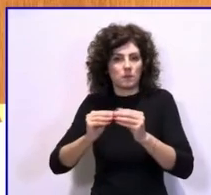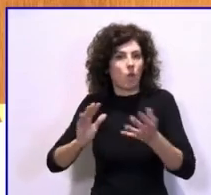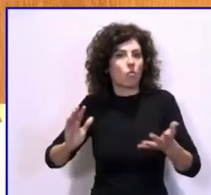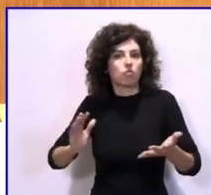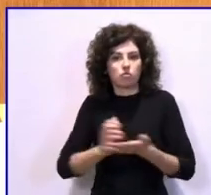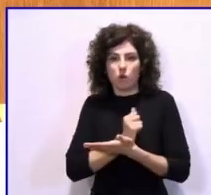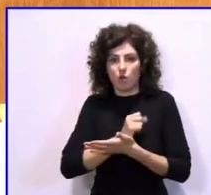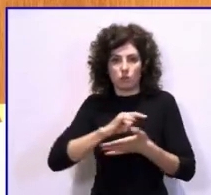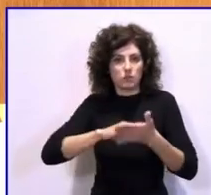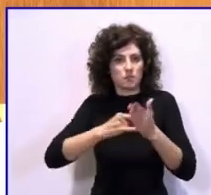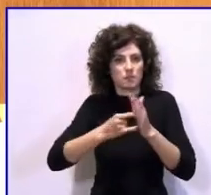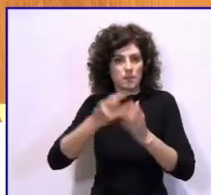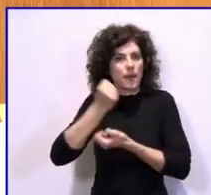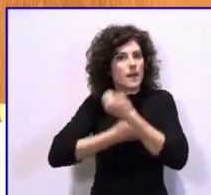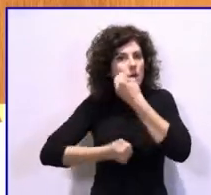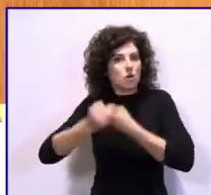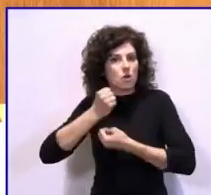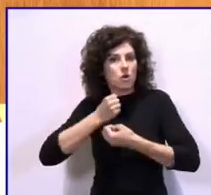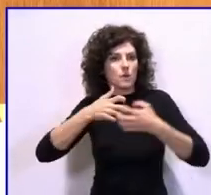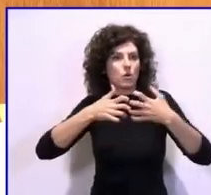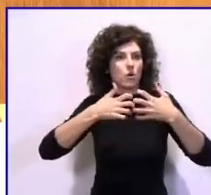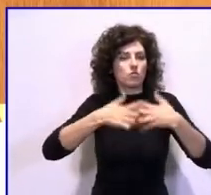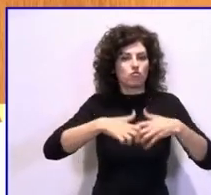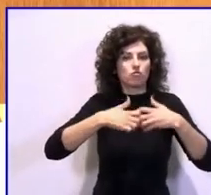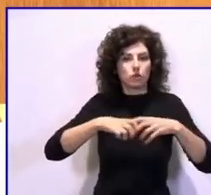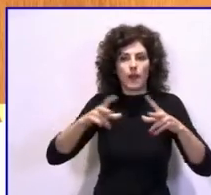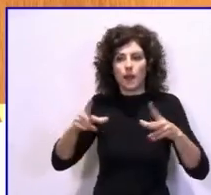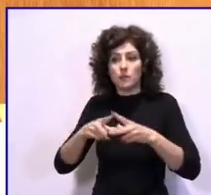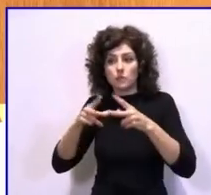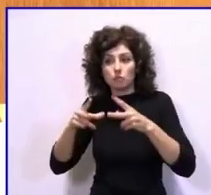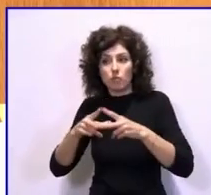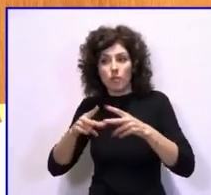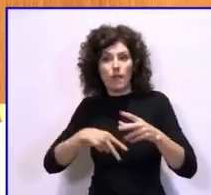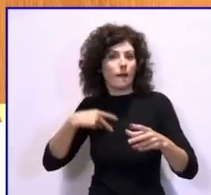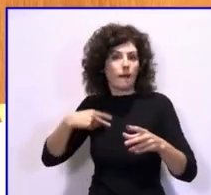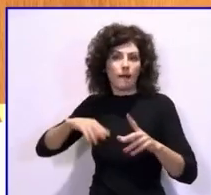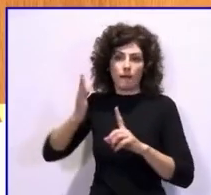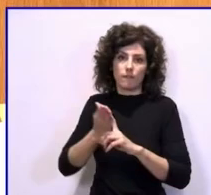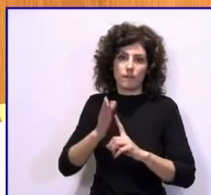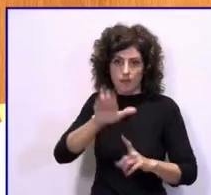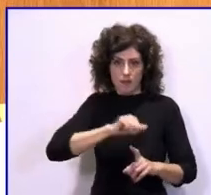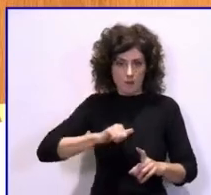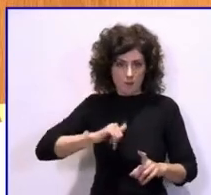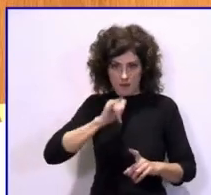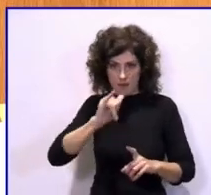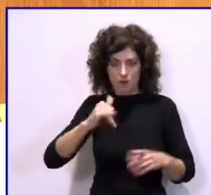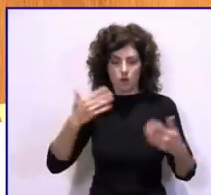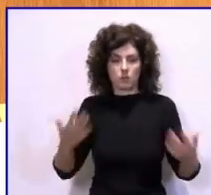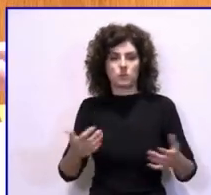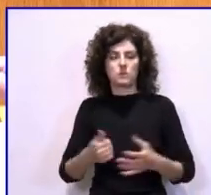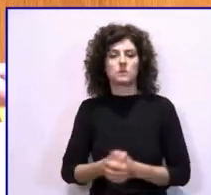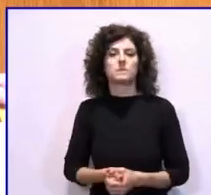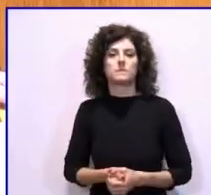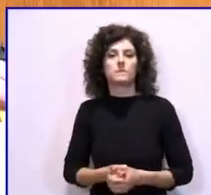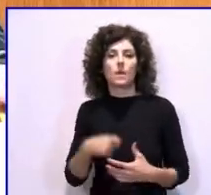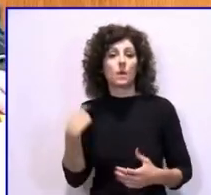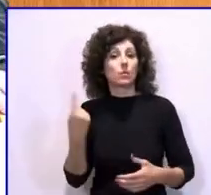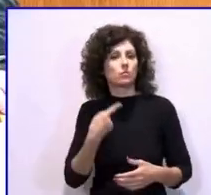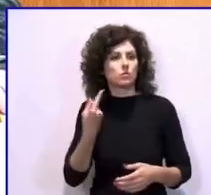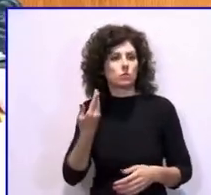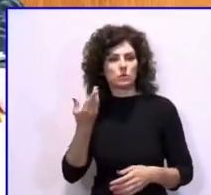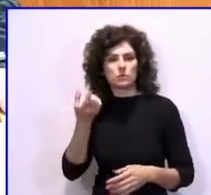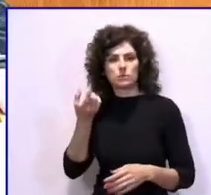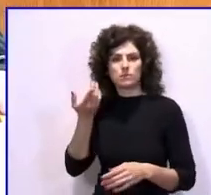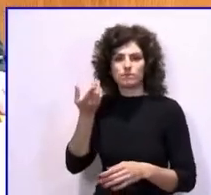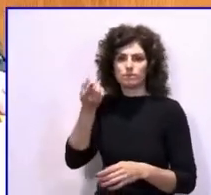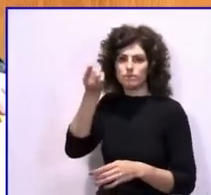sistema económico, industrial y social en nuestra comunidad autónoma. También planteábamos la necesidad de